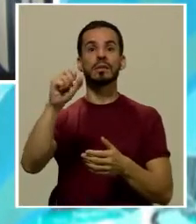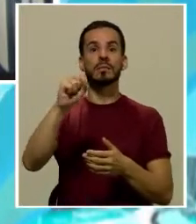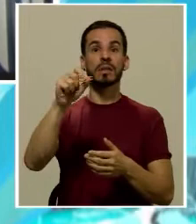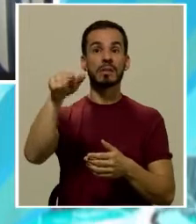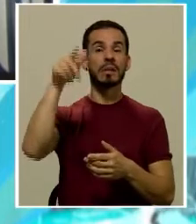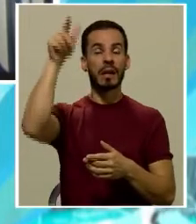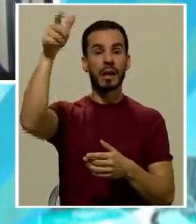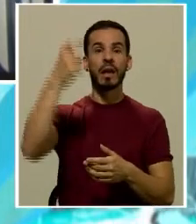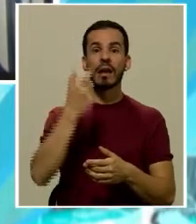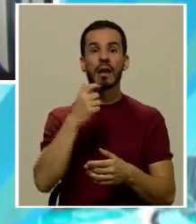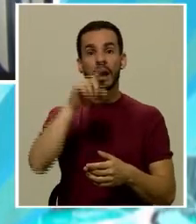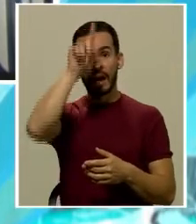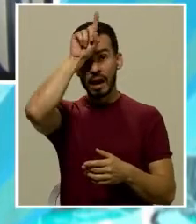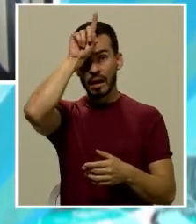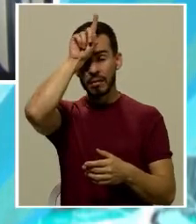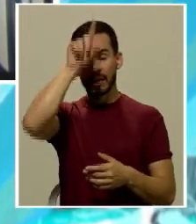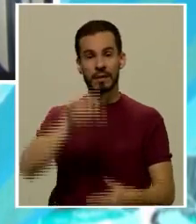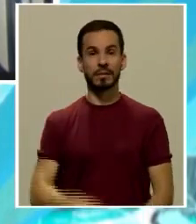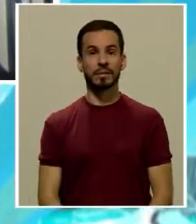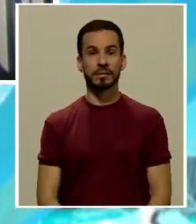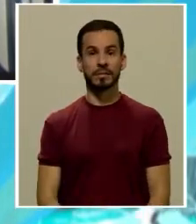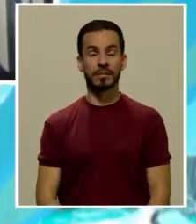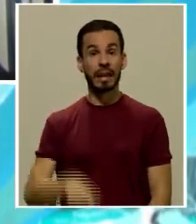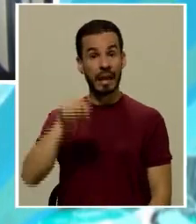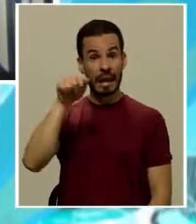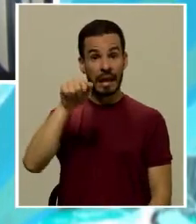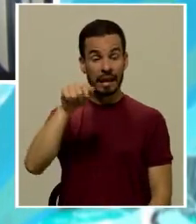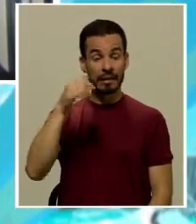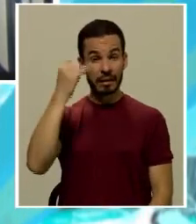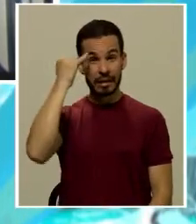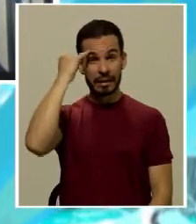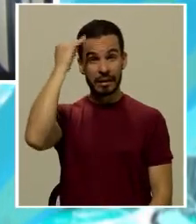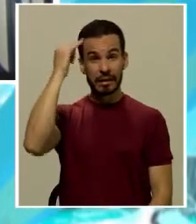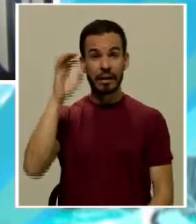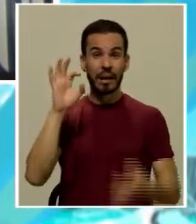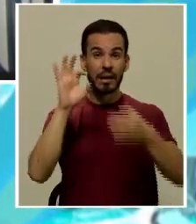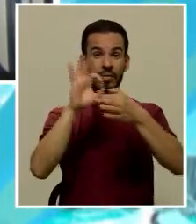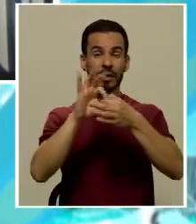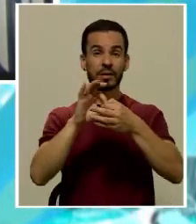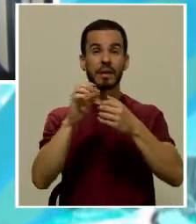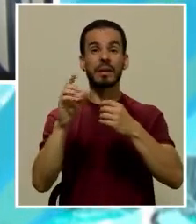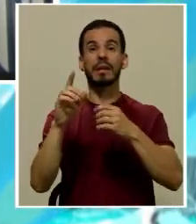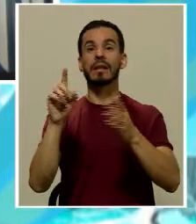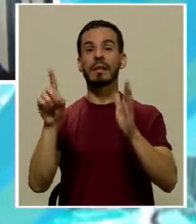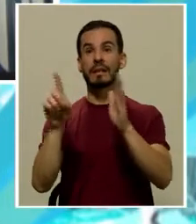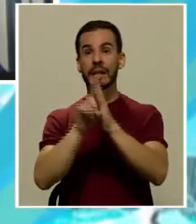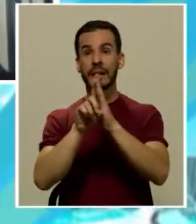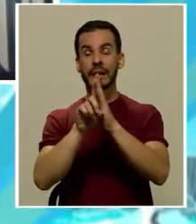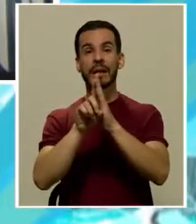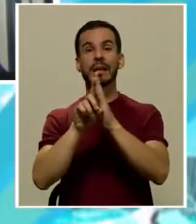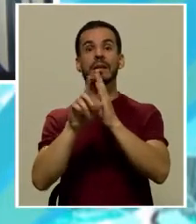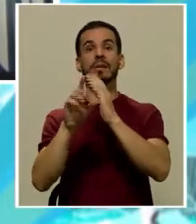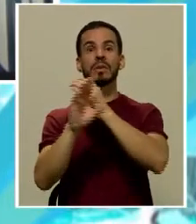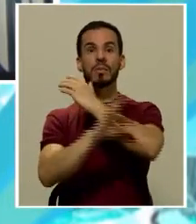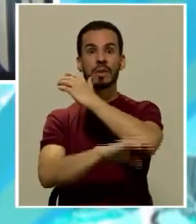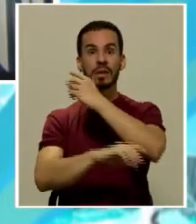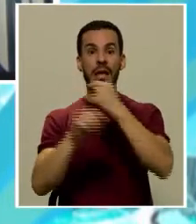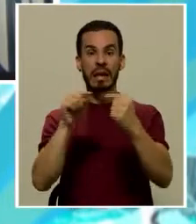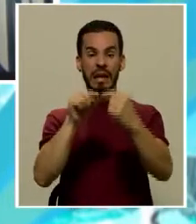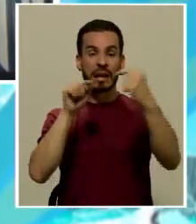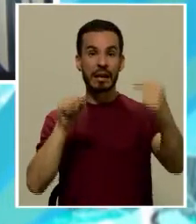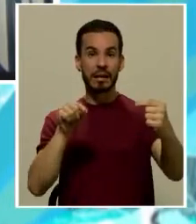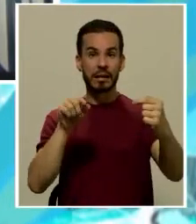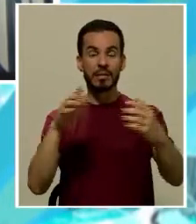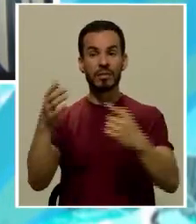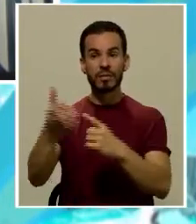Frankfurt, en Alemania. A ver, estas ideas acerca de un derecho penal del enemigo son retomadas